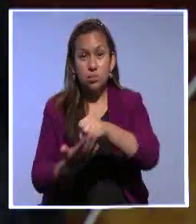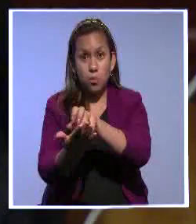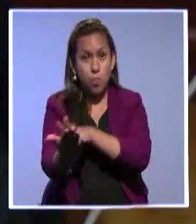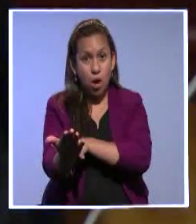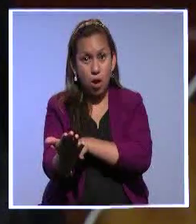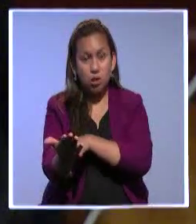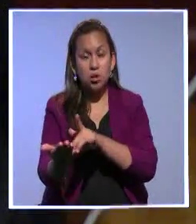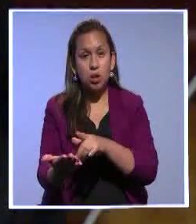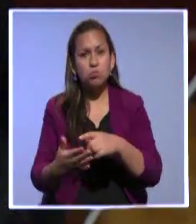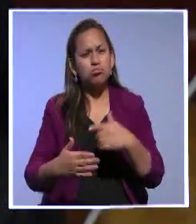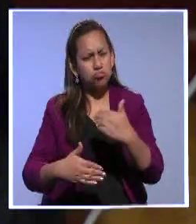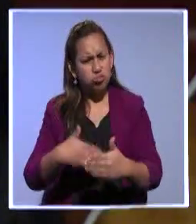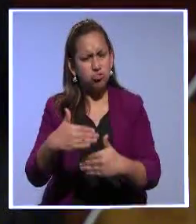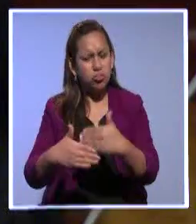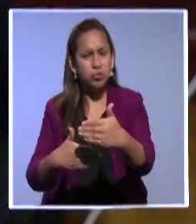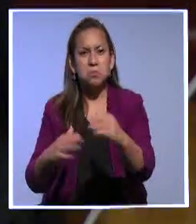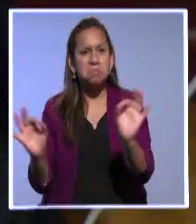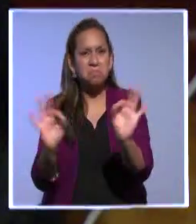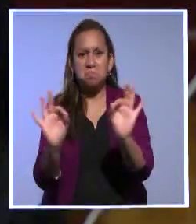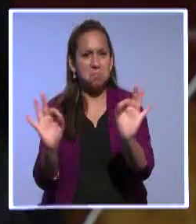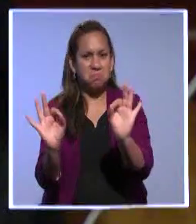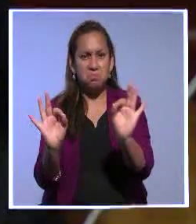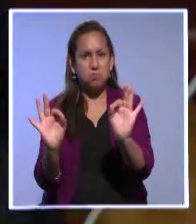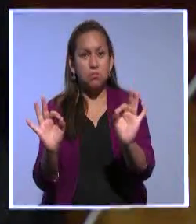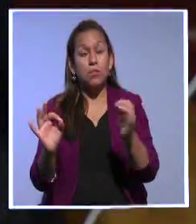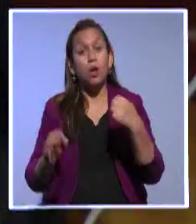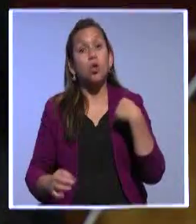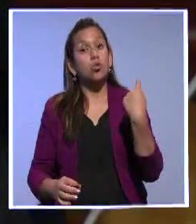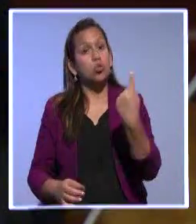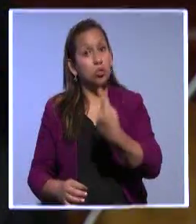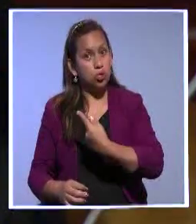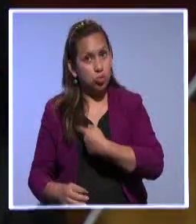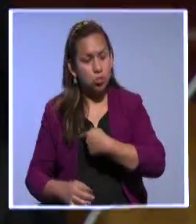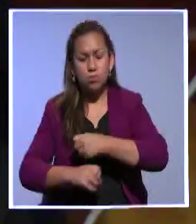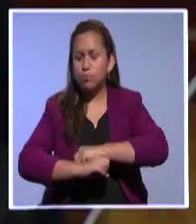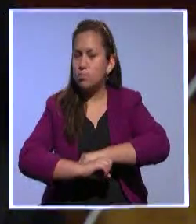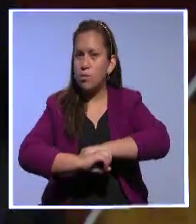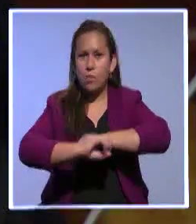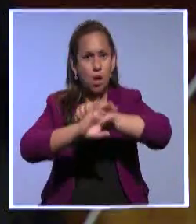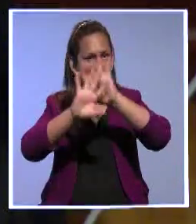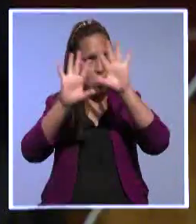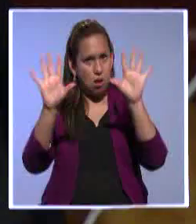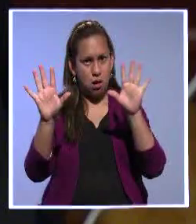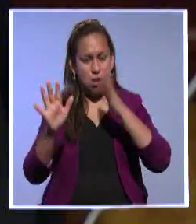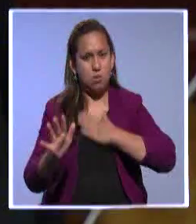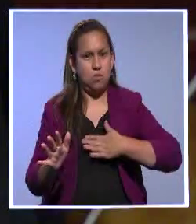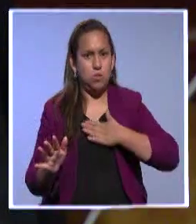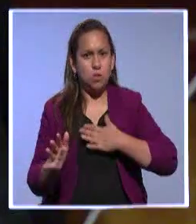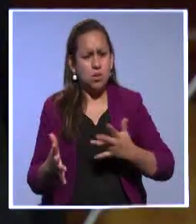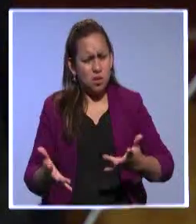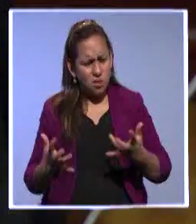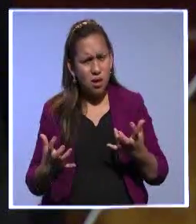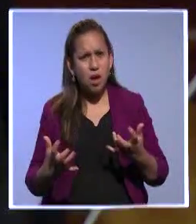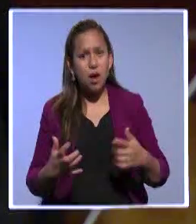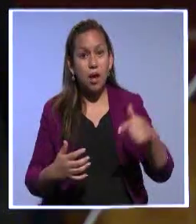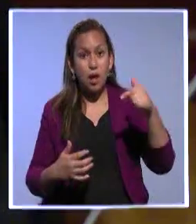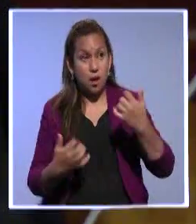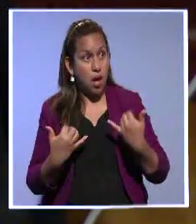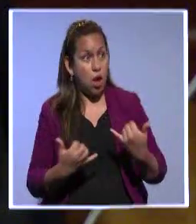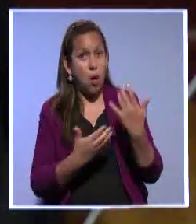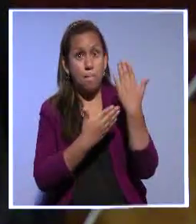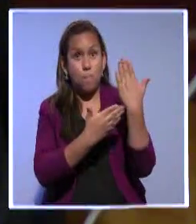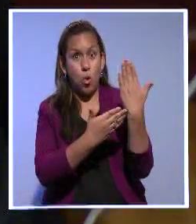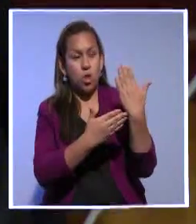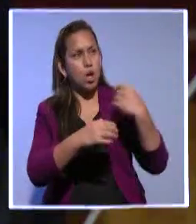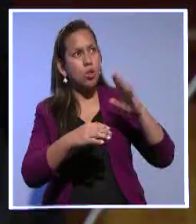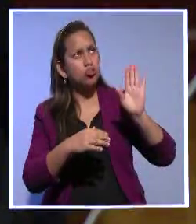país. Nosotros hemos sido muy claros al proponerle a los ciudadanos de que queremos cambiar el actual modelo de gestión.